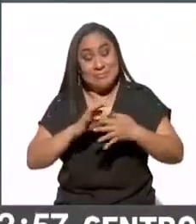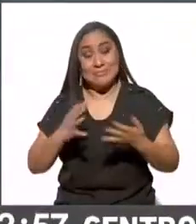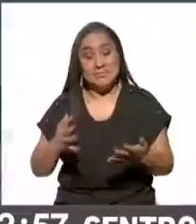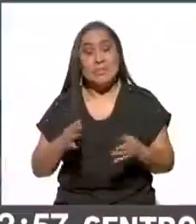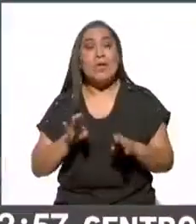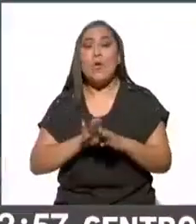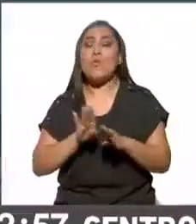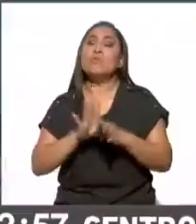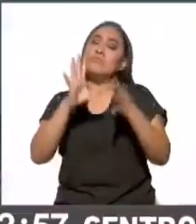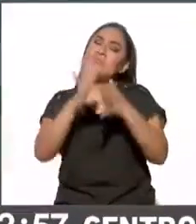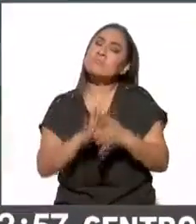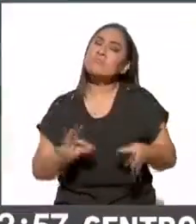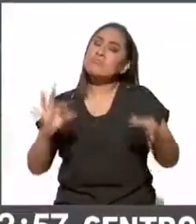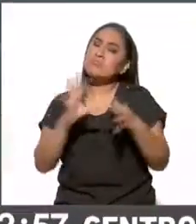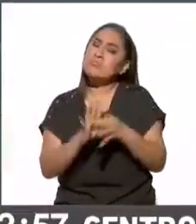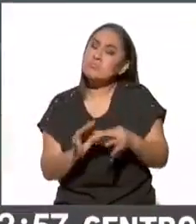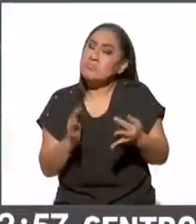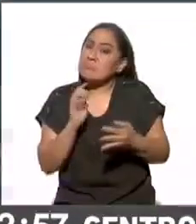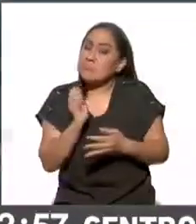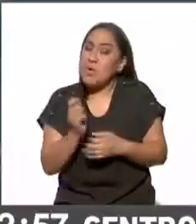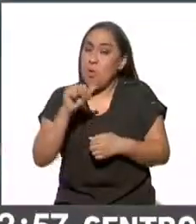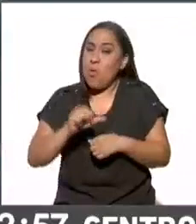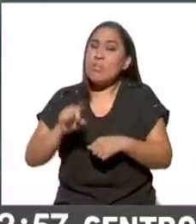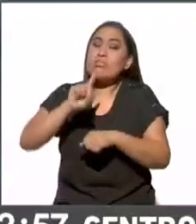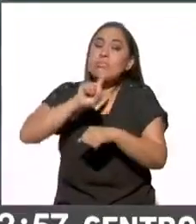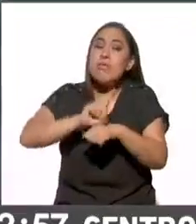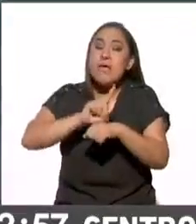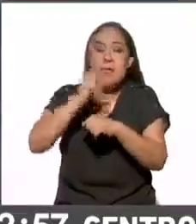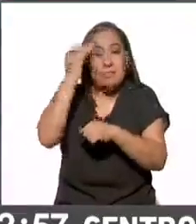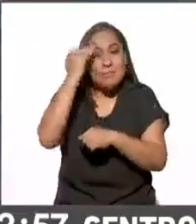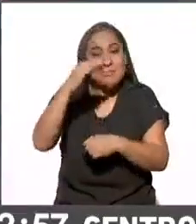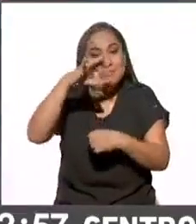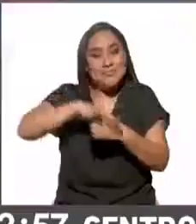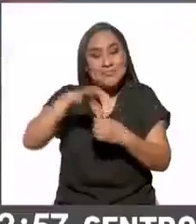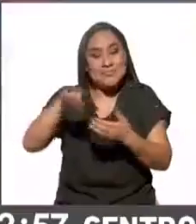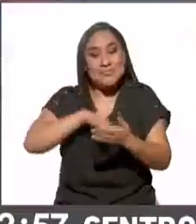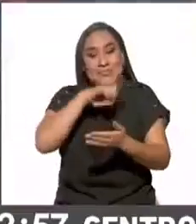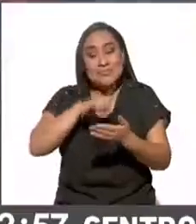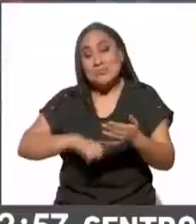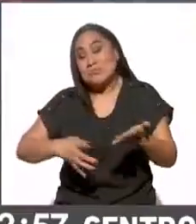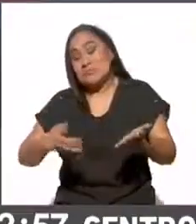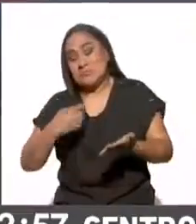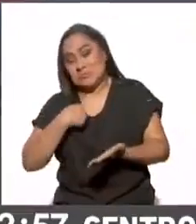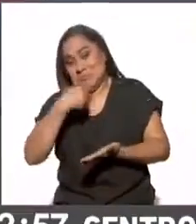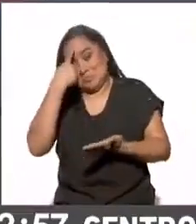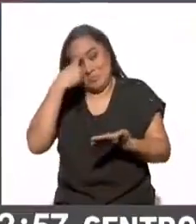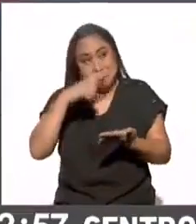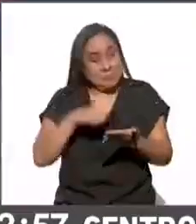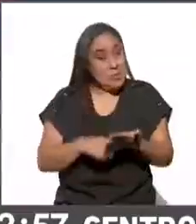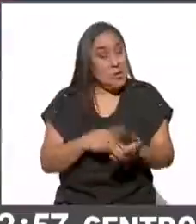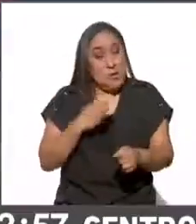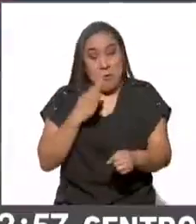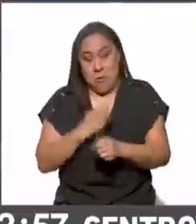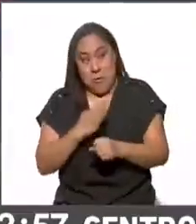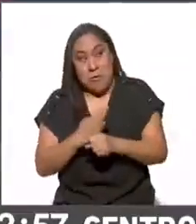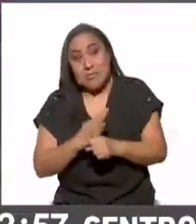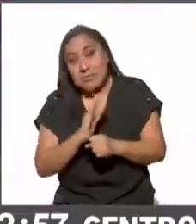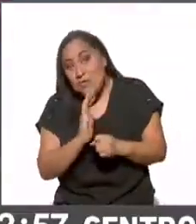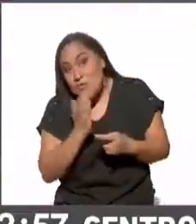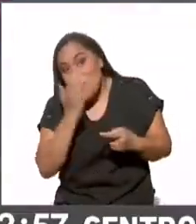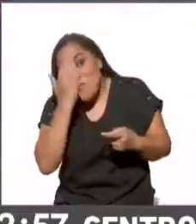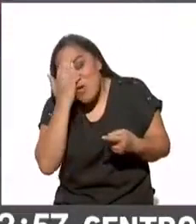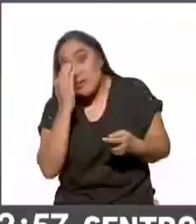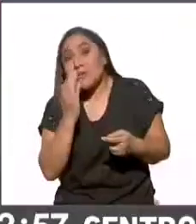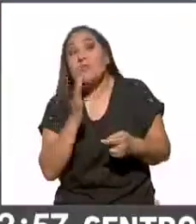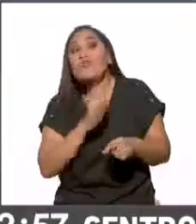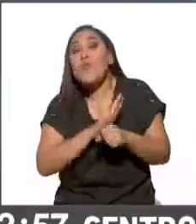Manejo Y que hasta el momento solo nos va a restar conocer esta parte